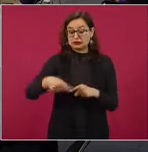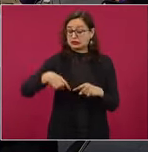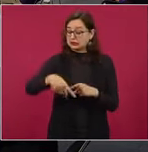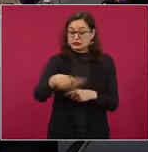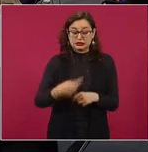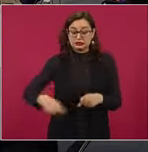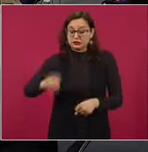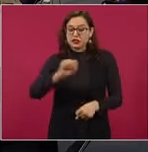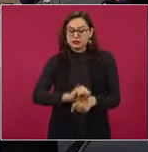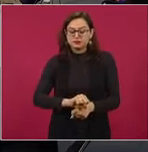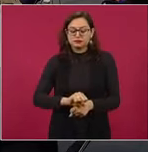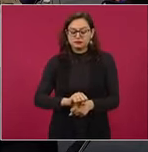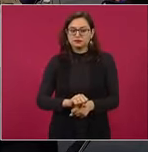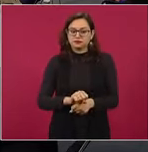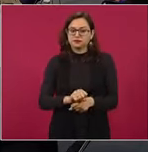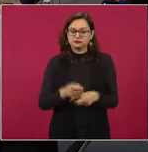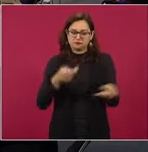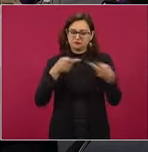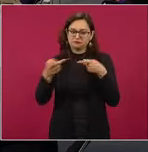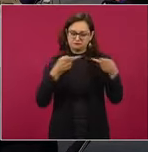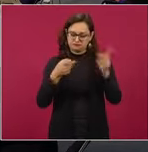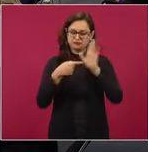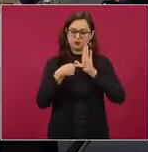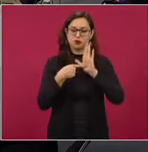a dar a conocer ese plan.